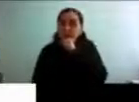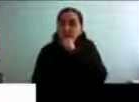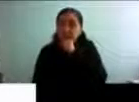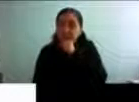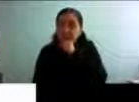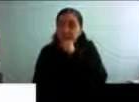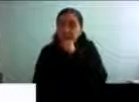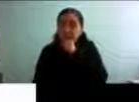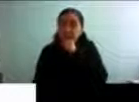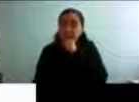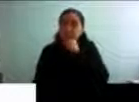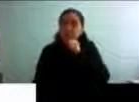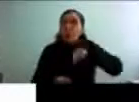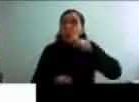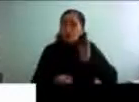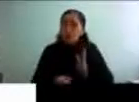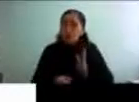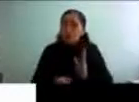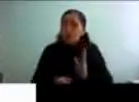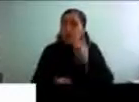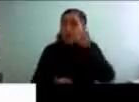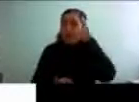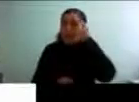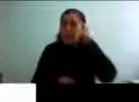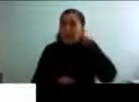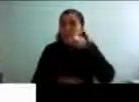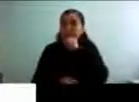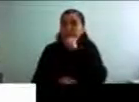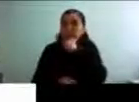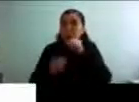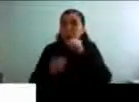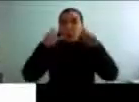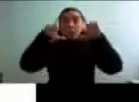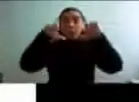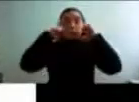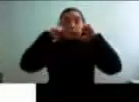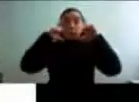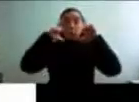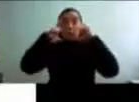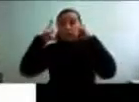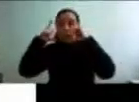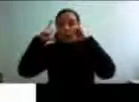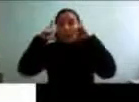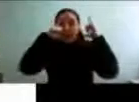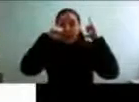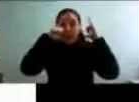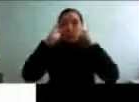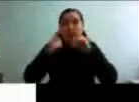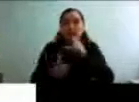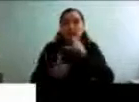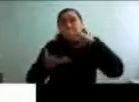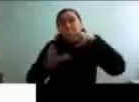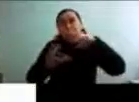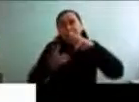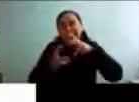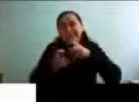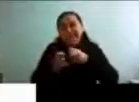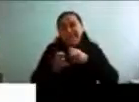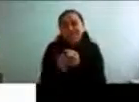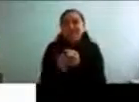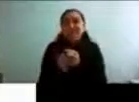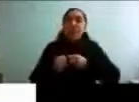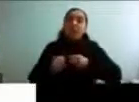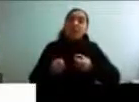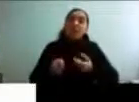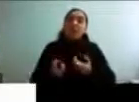teñidas por estas imágenes de personas deterioradas, de personas poco